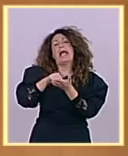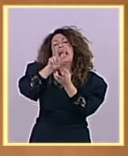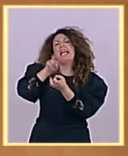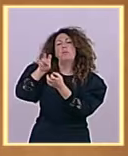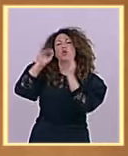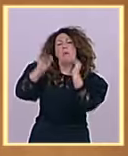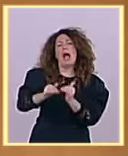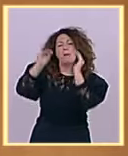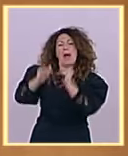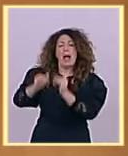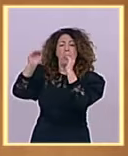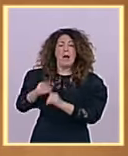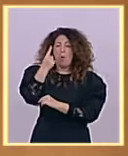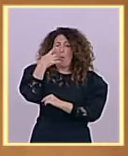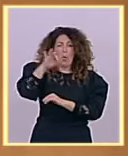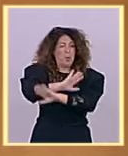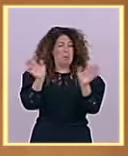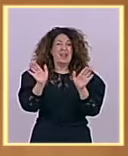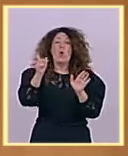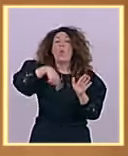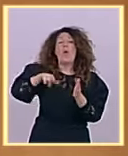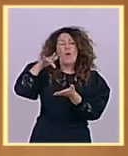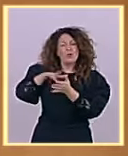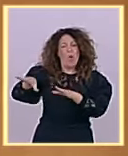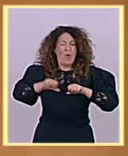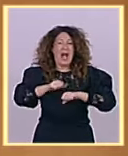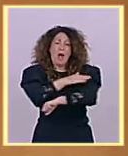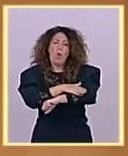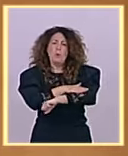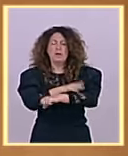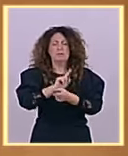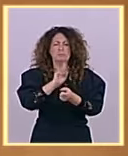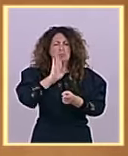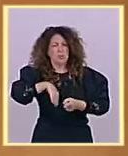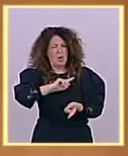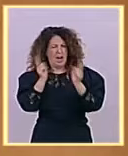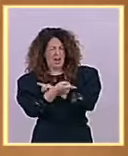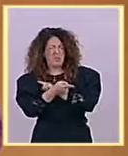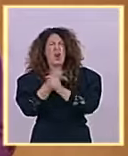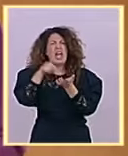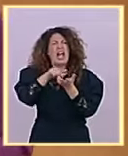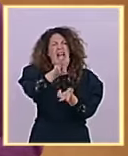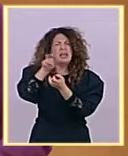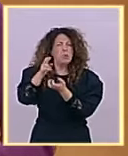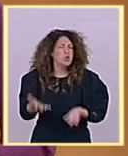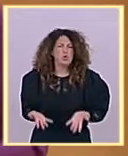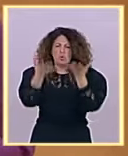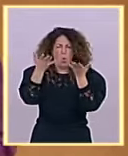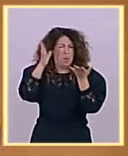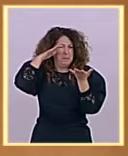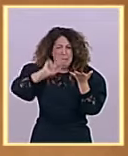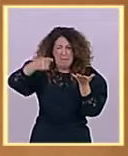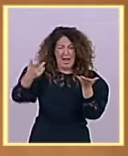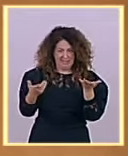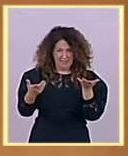ustedes suben los impuestos más que nunca los subo en un ejecutivo a lo largo de la historia. Eso a ustedes directamente